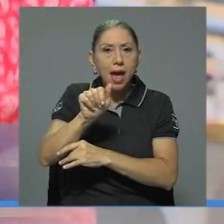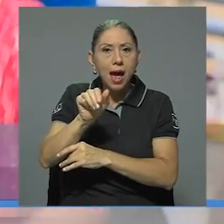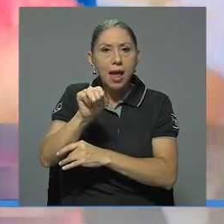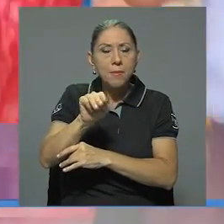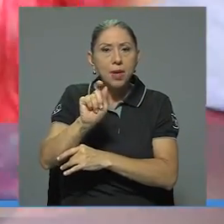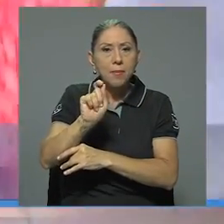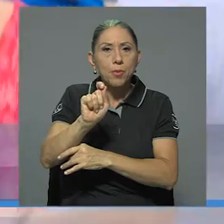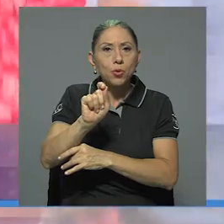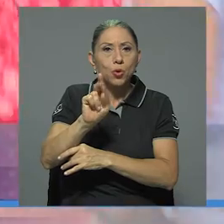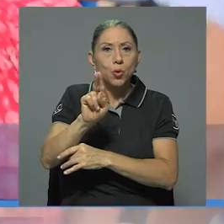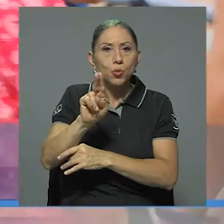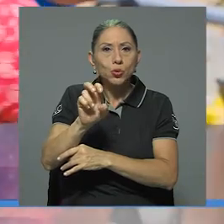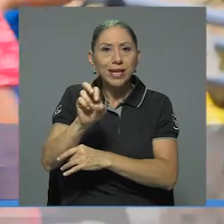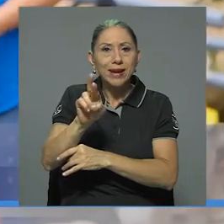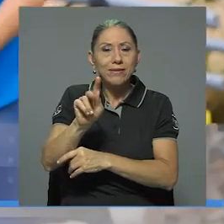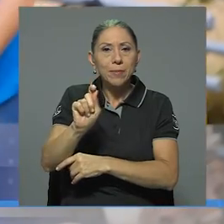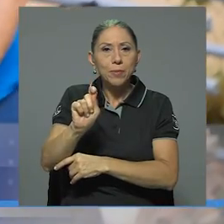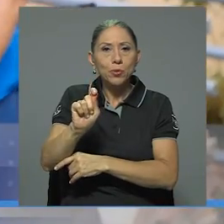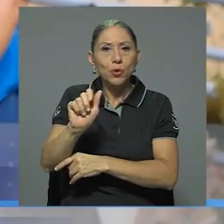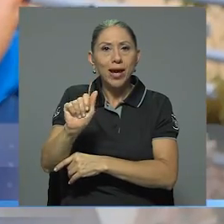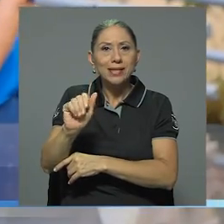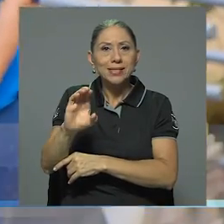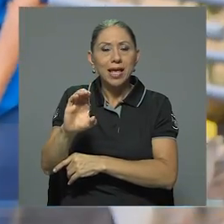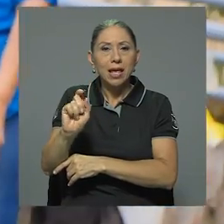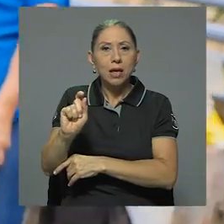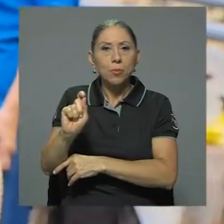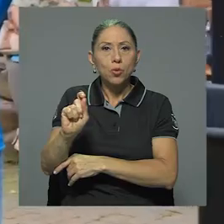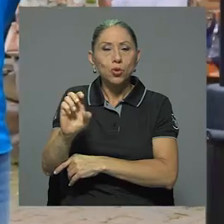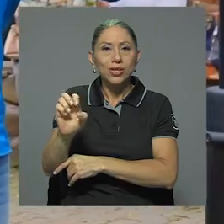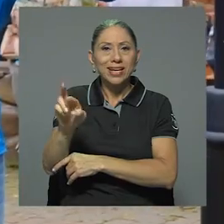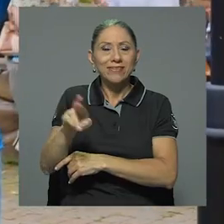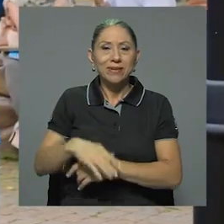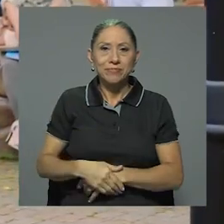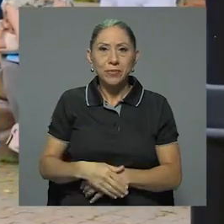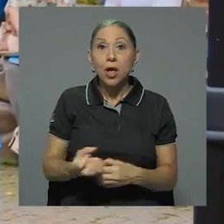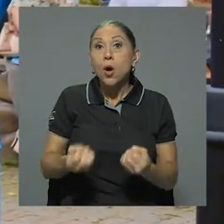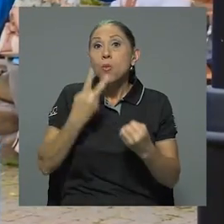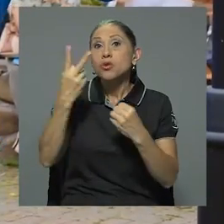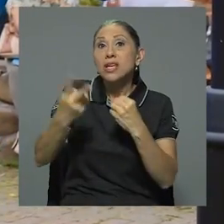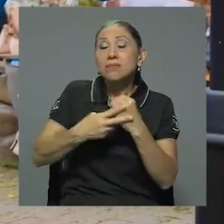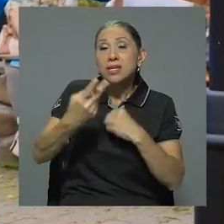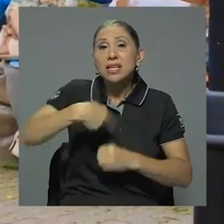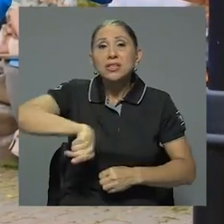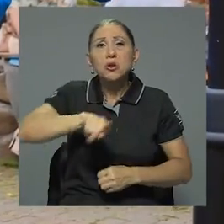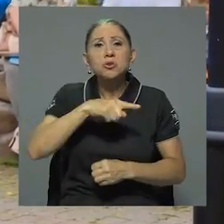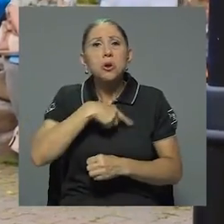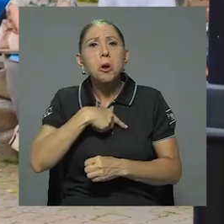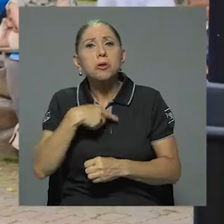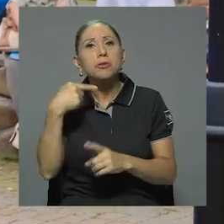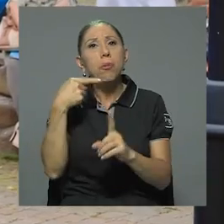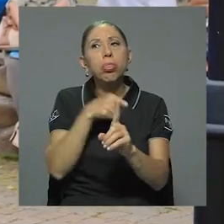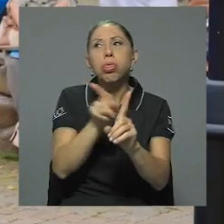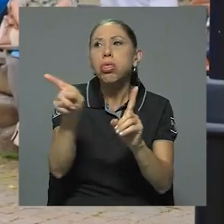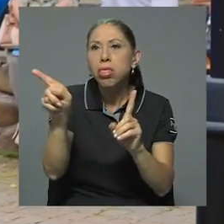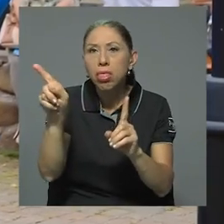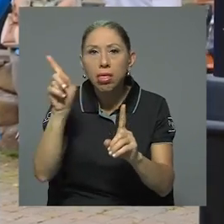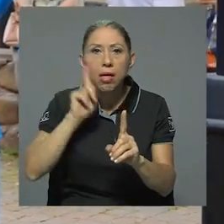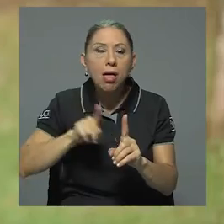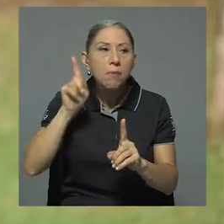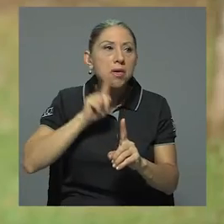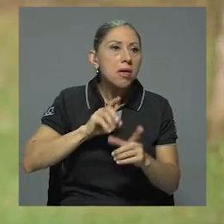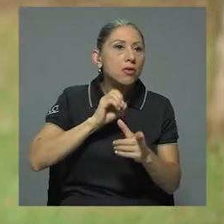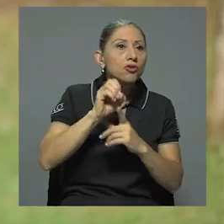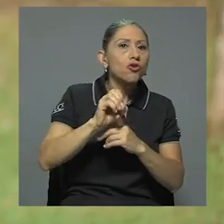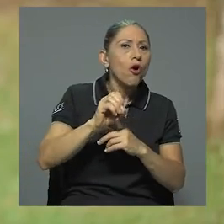.ucr.ac.cr. Muchas veces nos dejamos guiar por mitos, por estereotipos